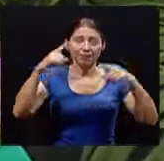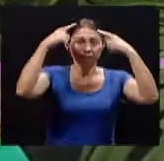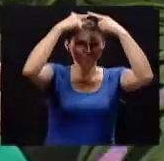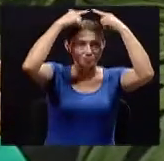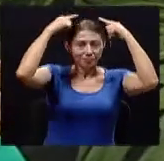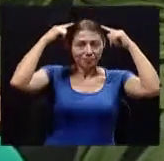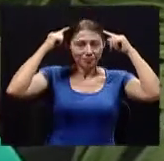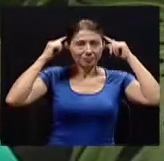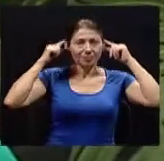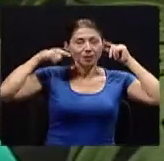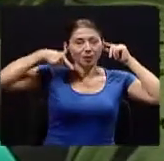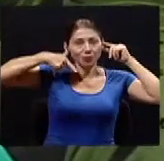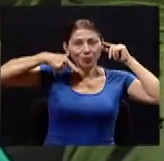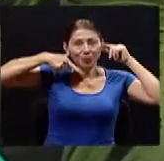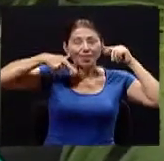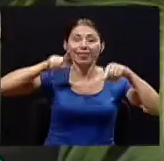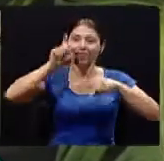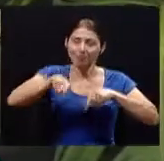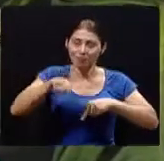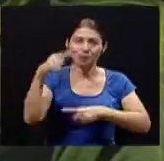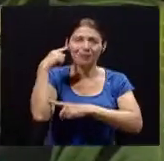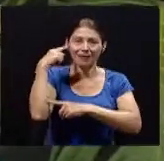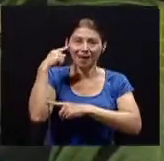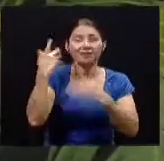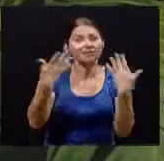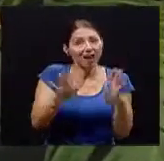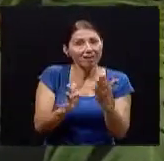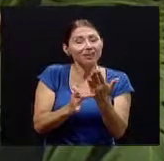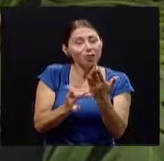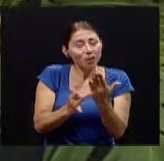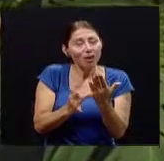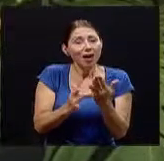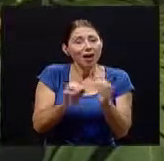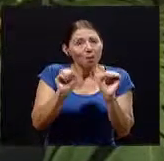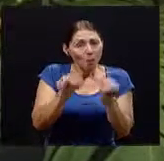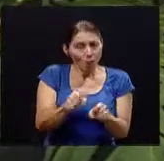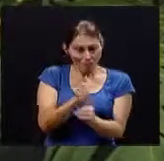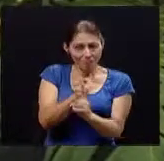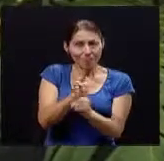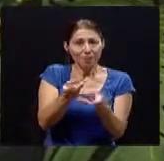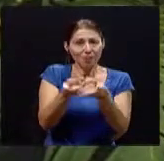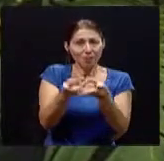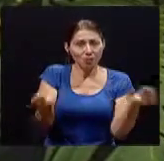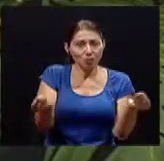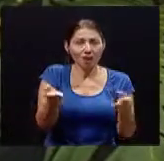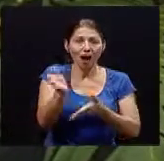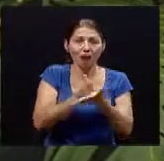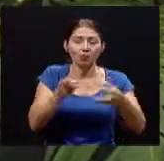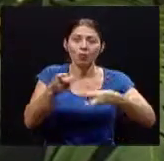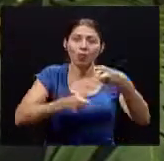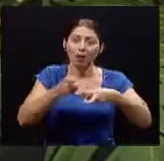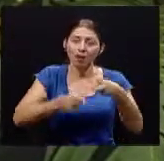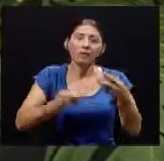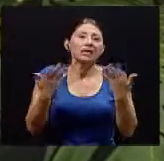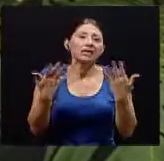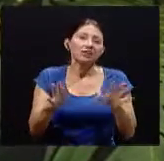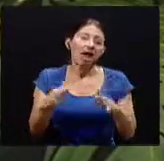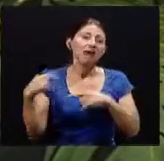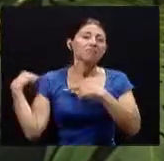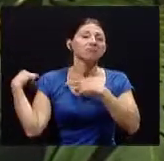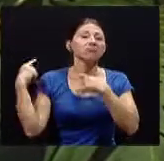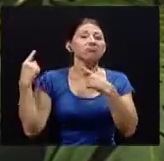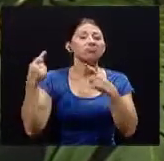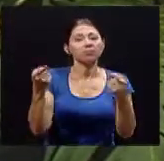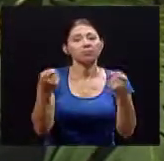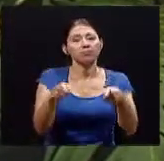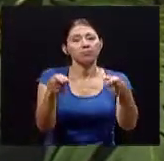tiempo se han ido presentando el monitor el monitor debe estar a la altura de tus ojos que te permita mirar